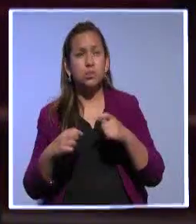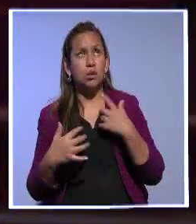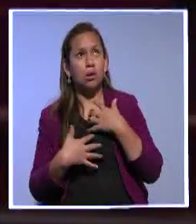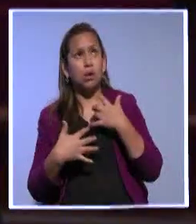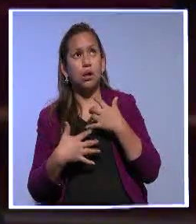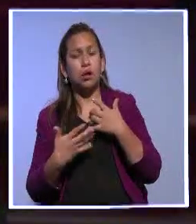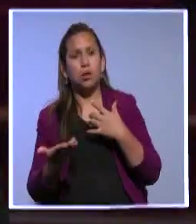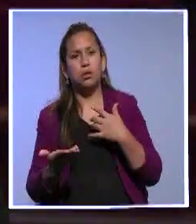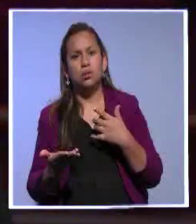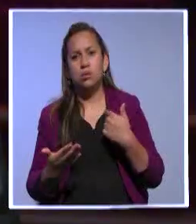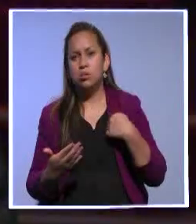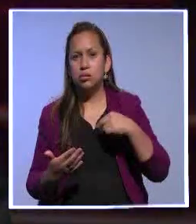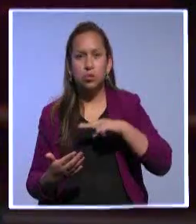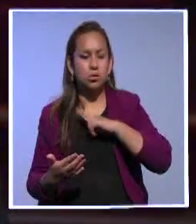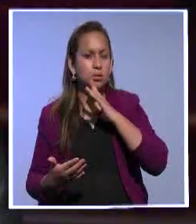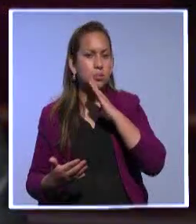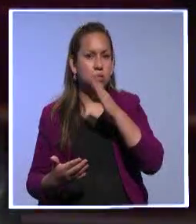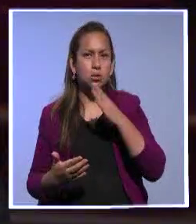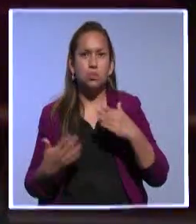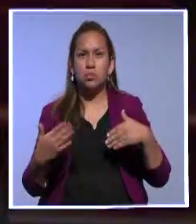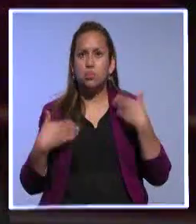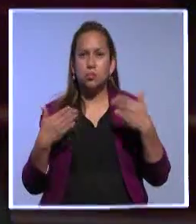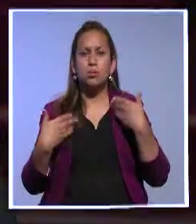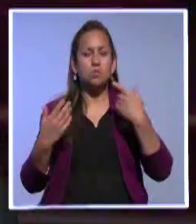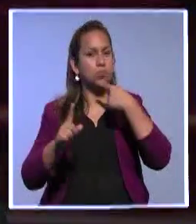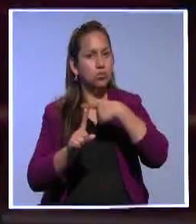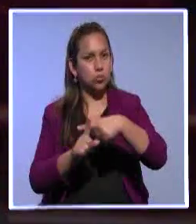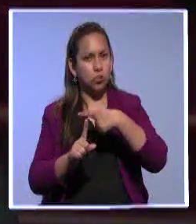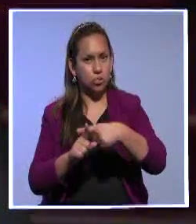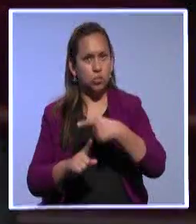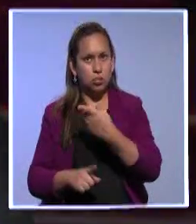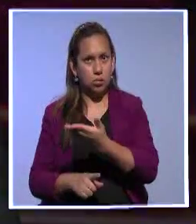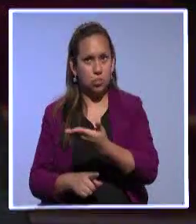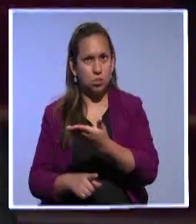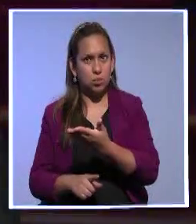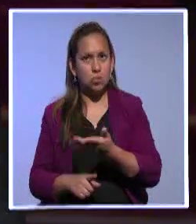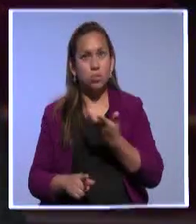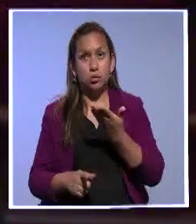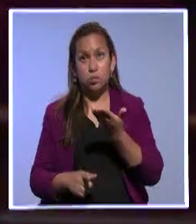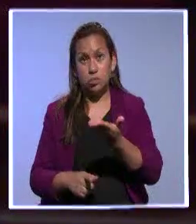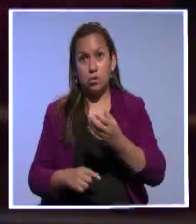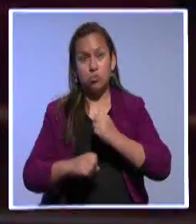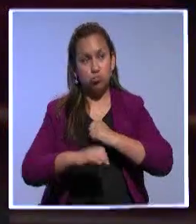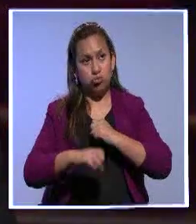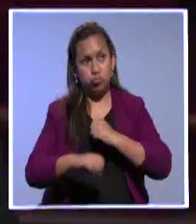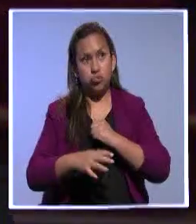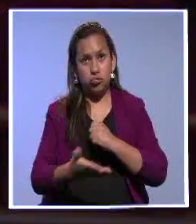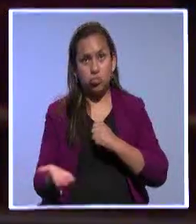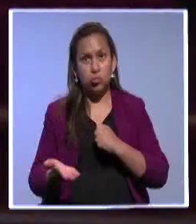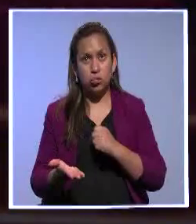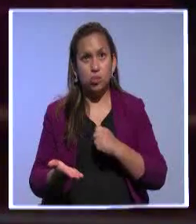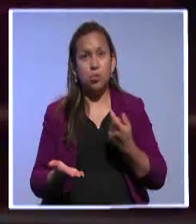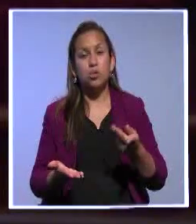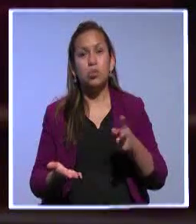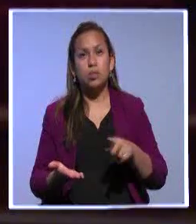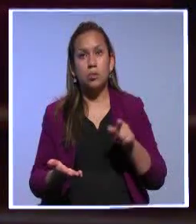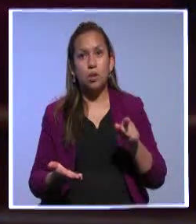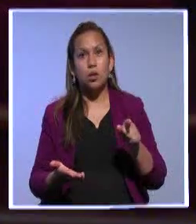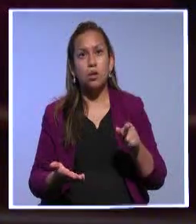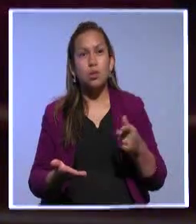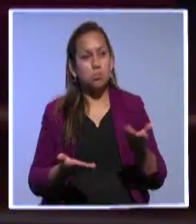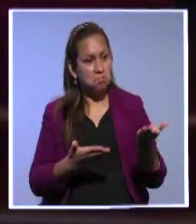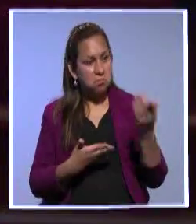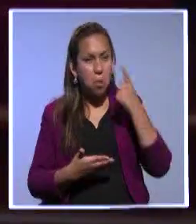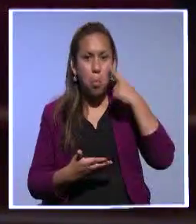por suerte, siempre hemos manejado una campaña de alegría, de optimismo, que está no solamente como marketing, sino sobre todo en función de los